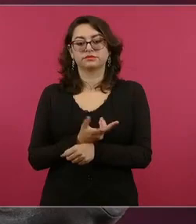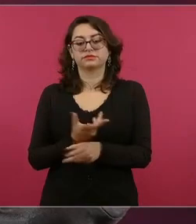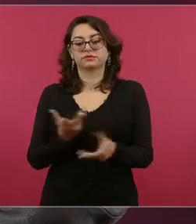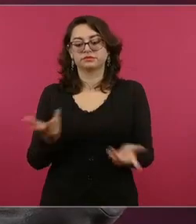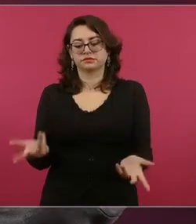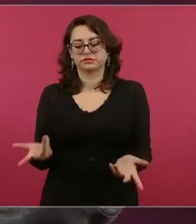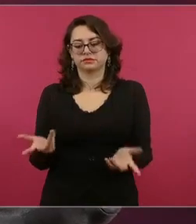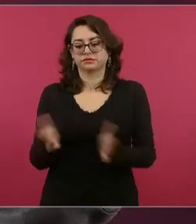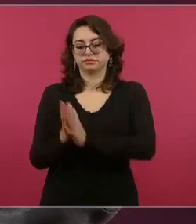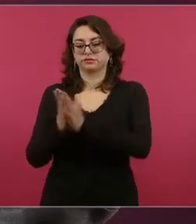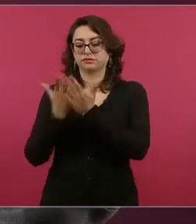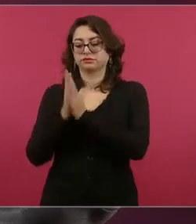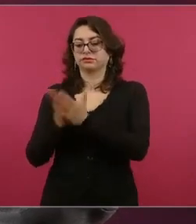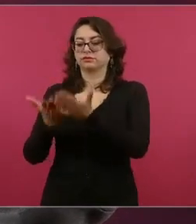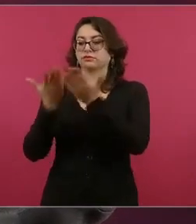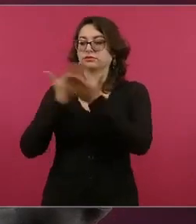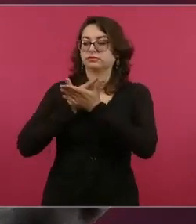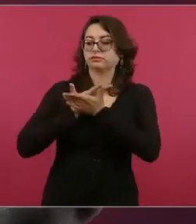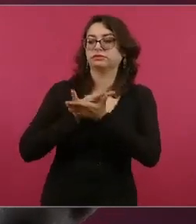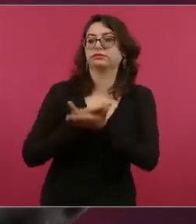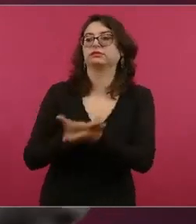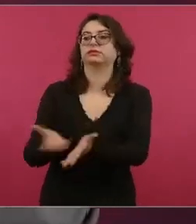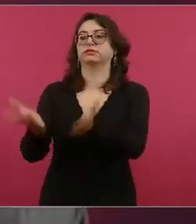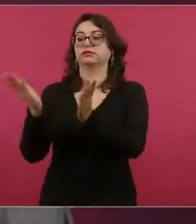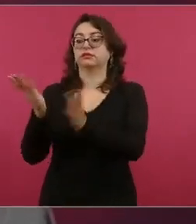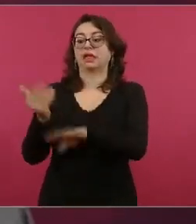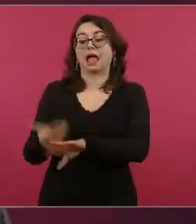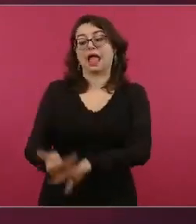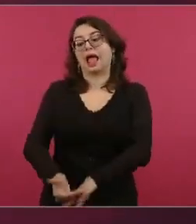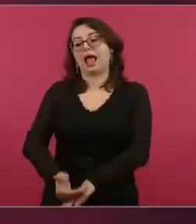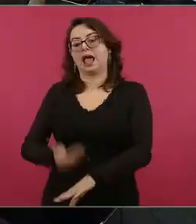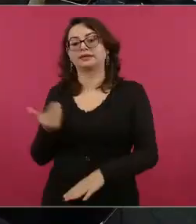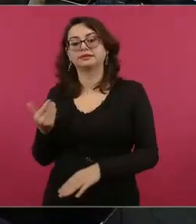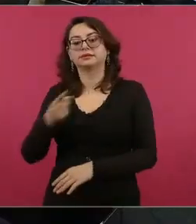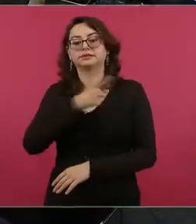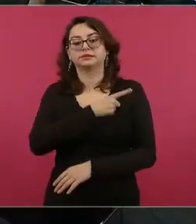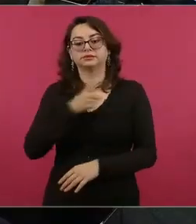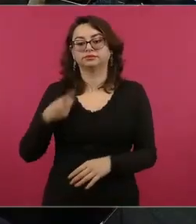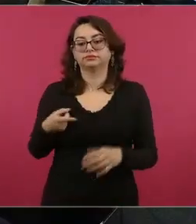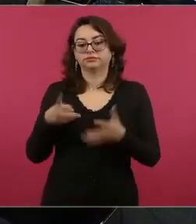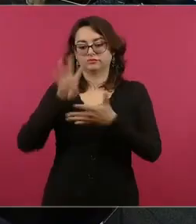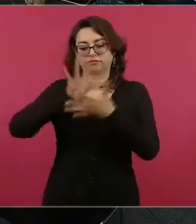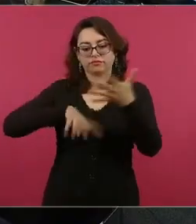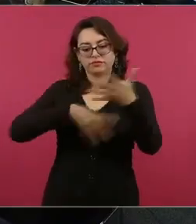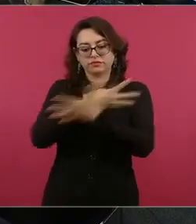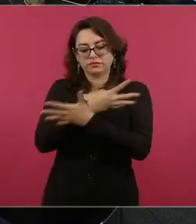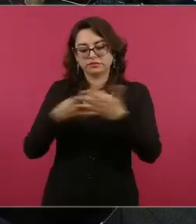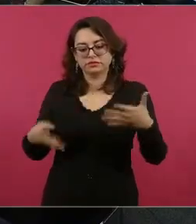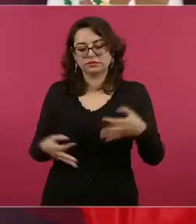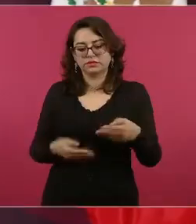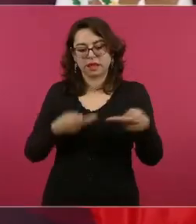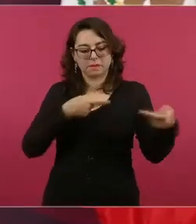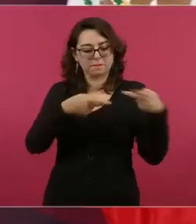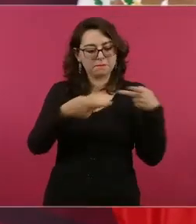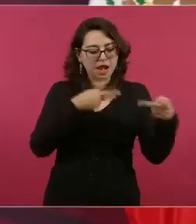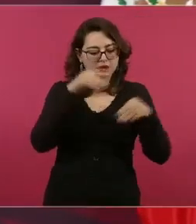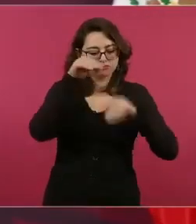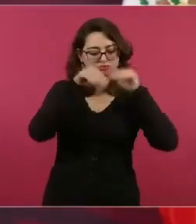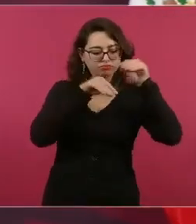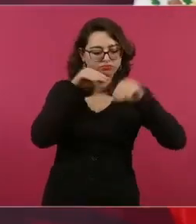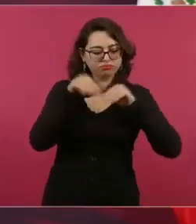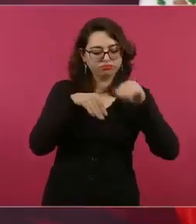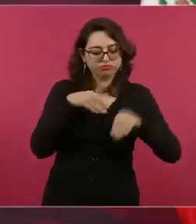dé a conocer el documento sobre las estrategias que se llevaron a cabo